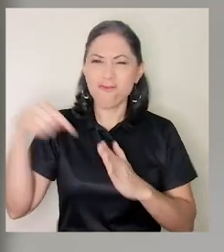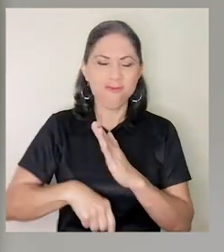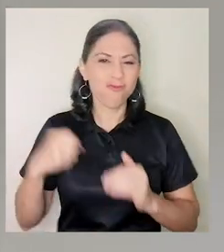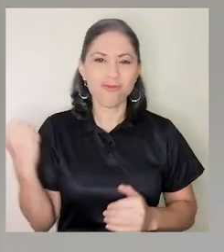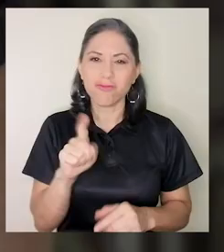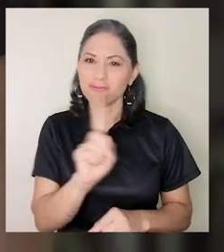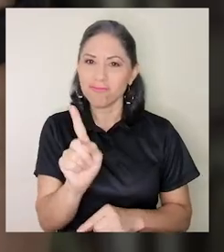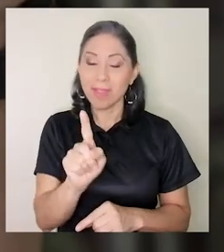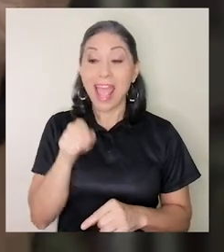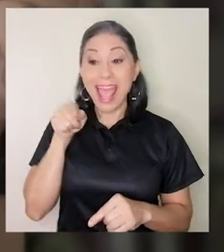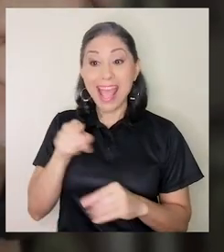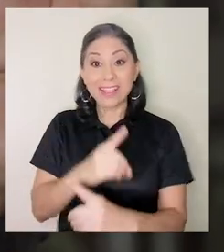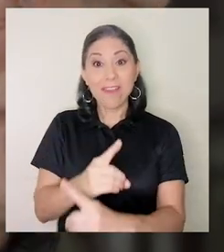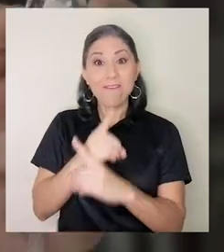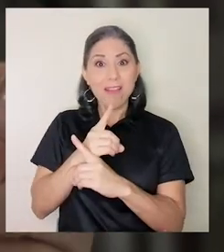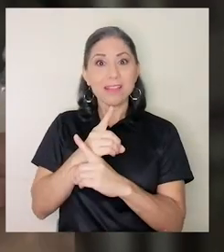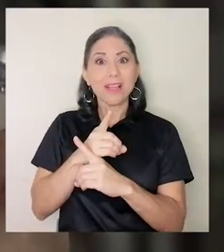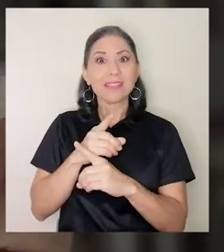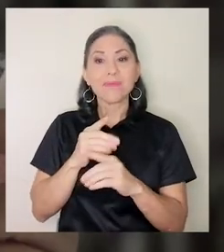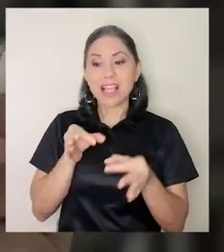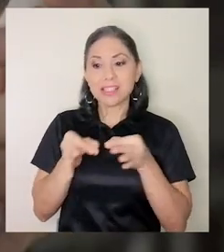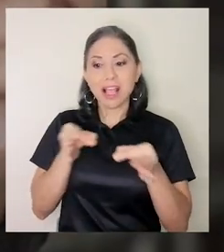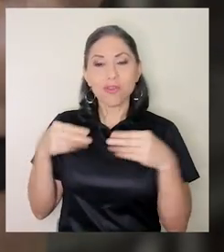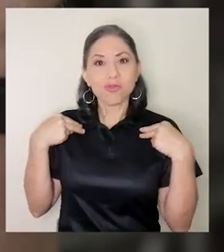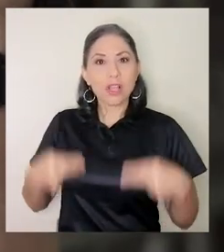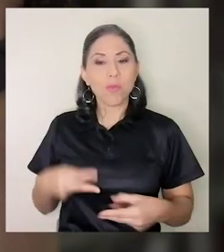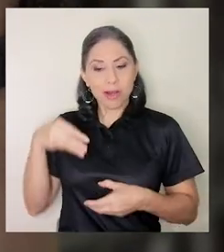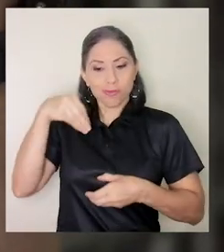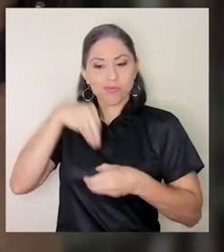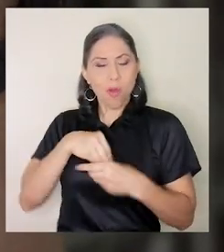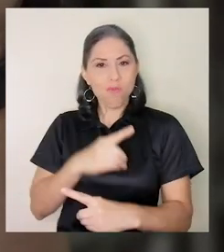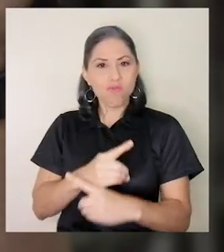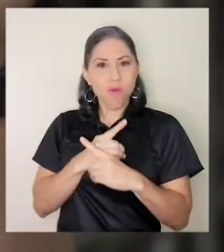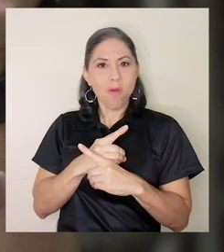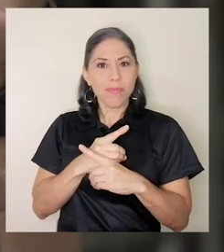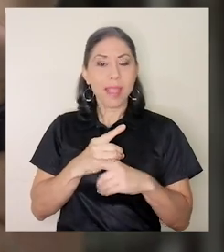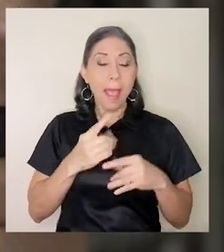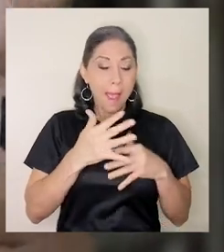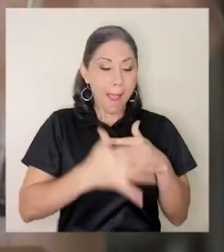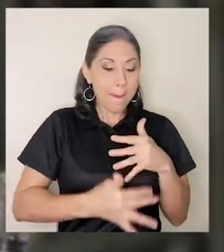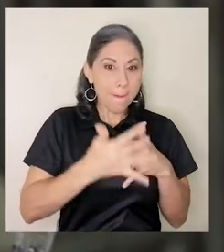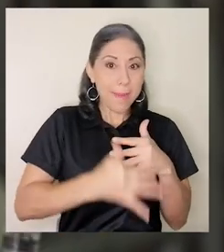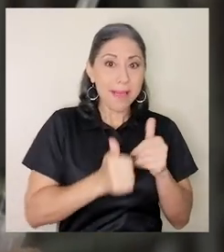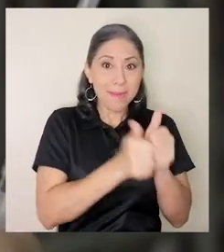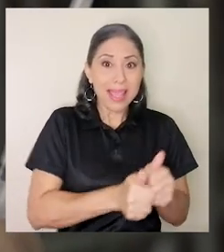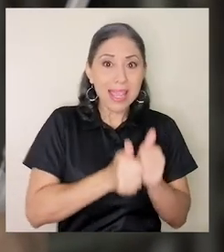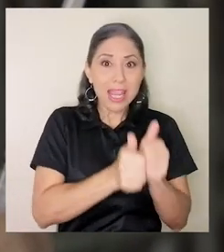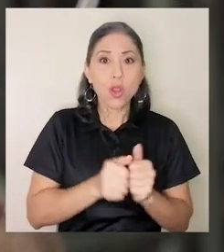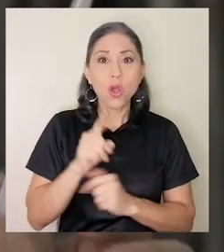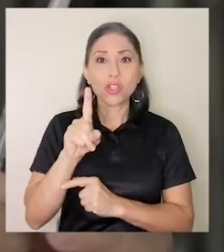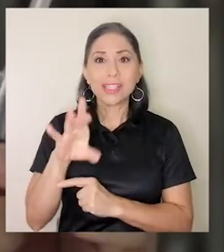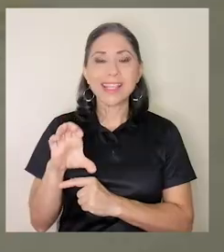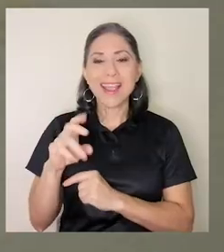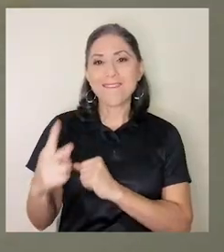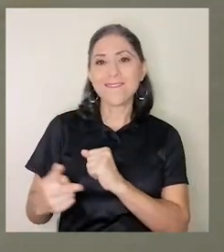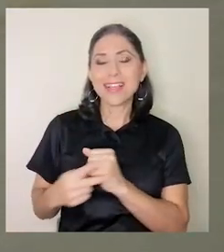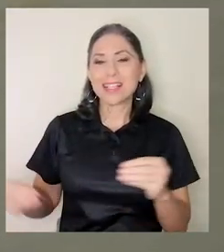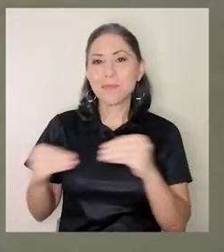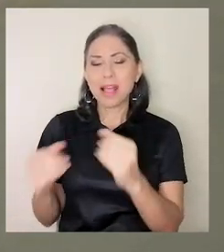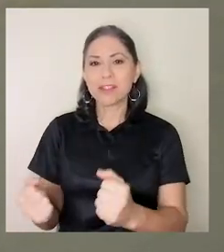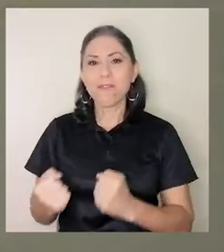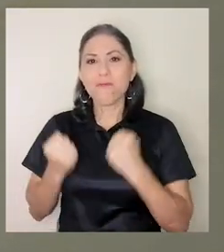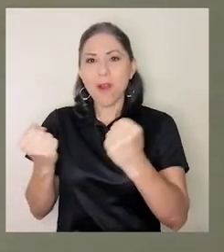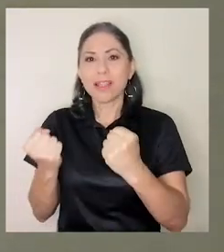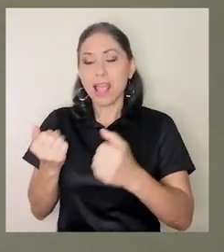humanas. El plasma equino es 100 veces más potente que el plasma de paciente convalesciente. Este